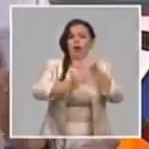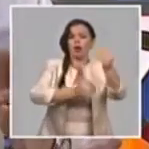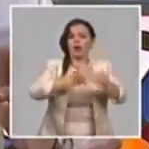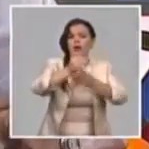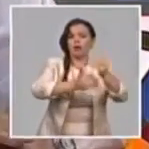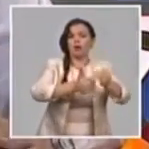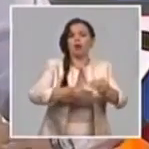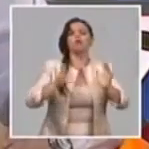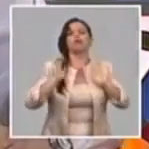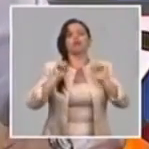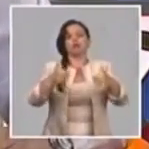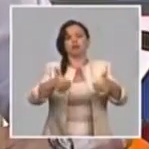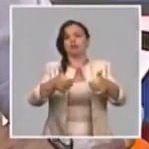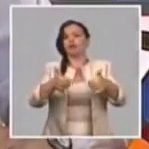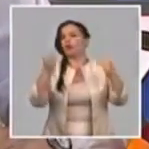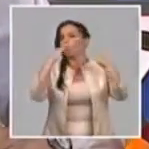pero la actitud ha sido muy buena. Gracias.